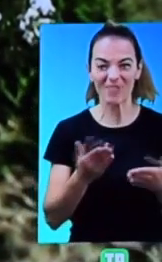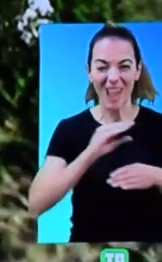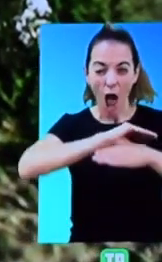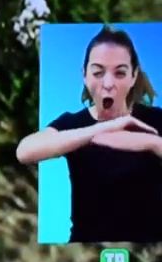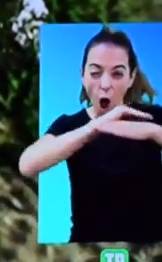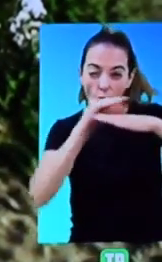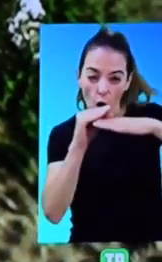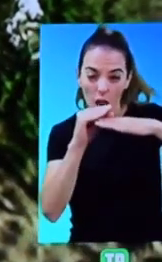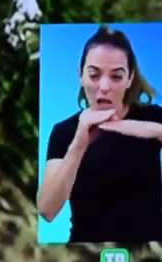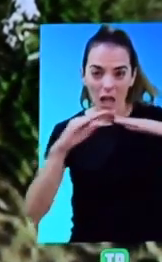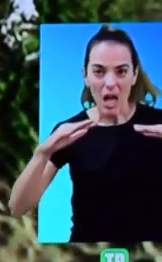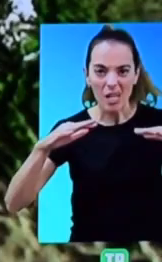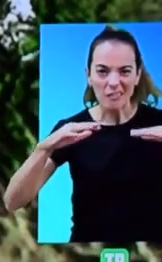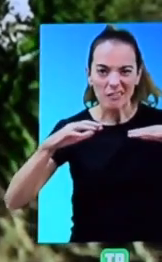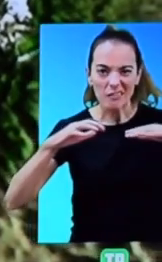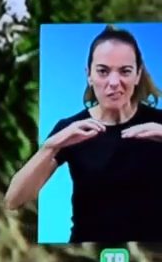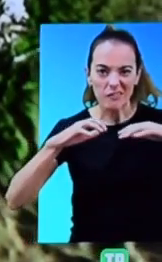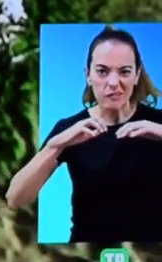el zumo de un limón.